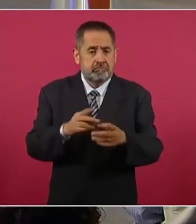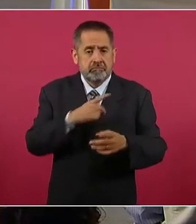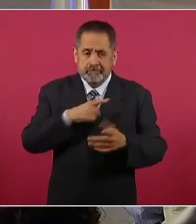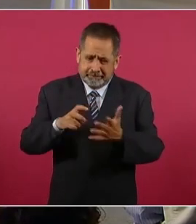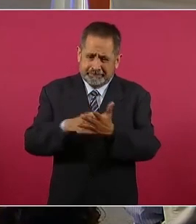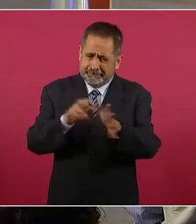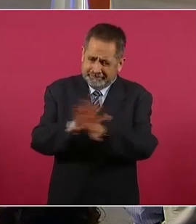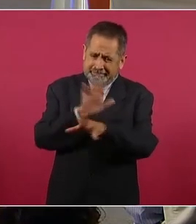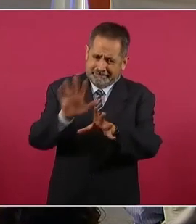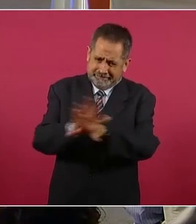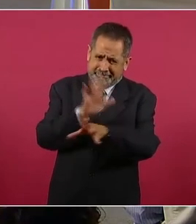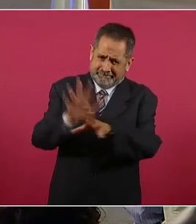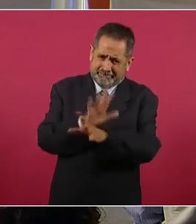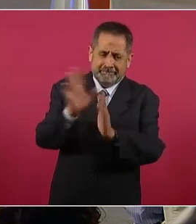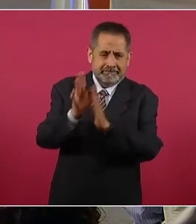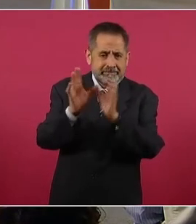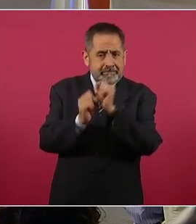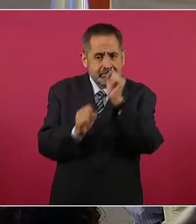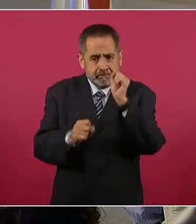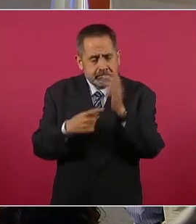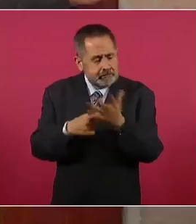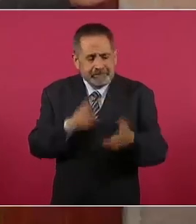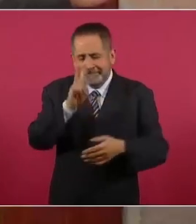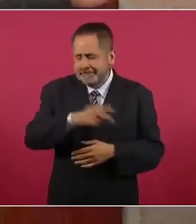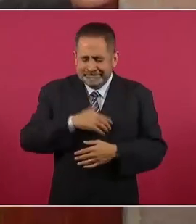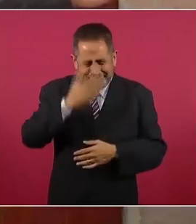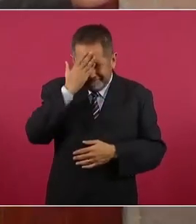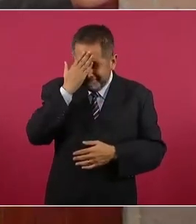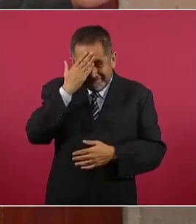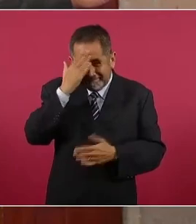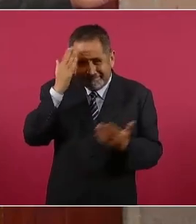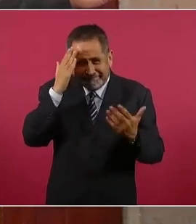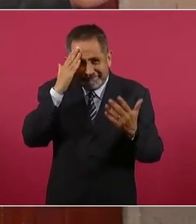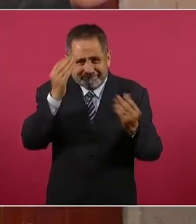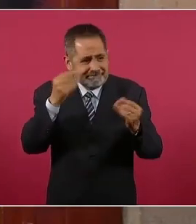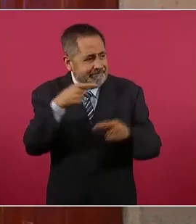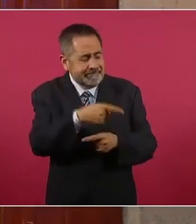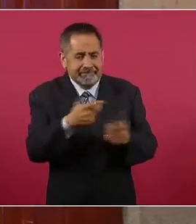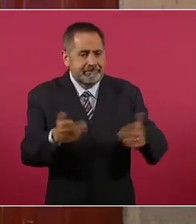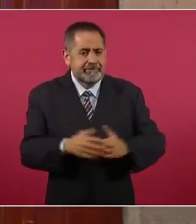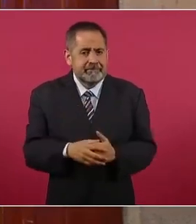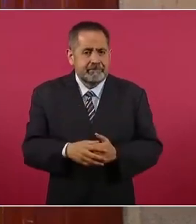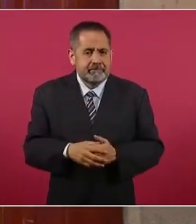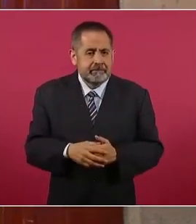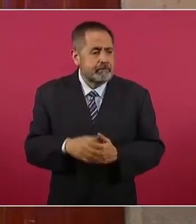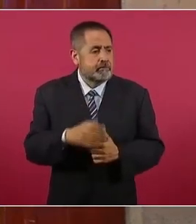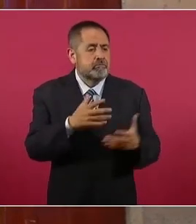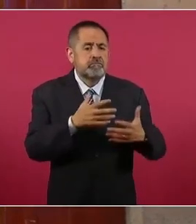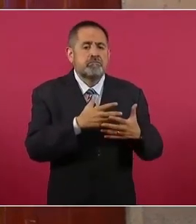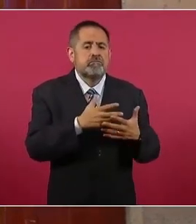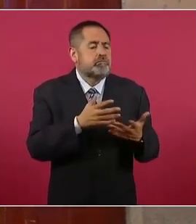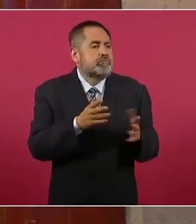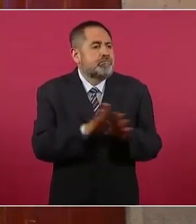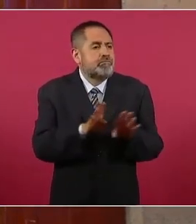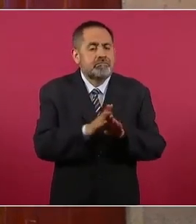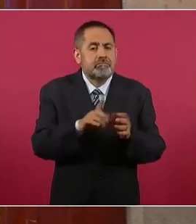haber reforma. Es que es el colmo, como el interés público